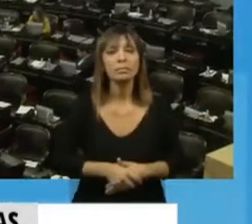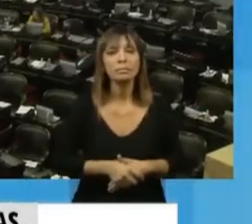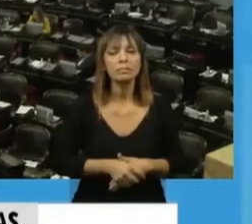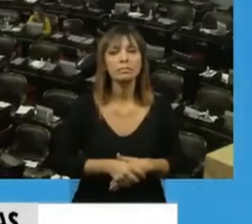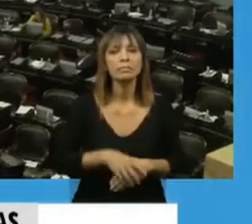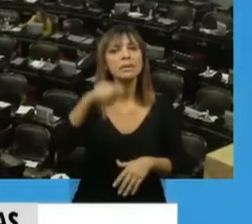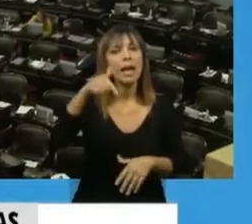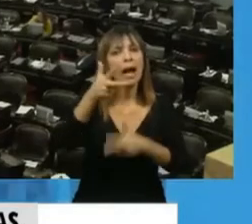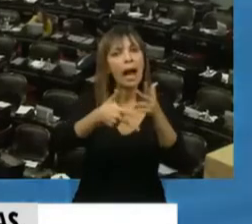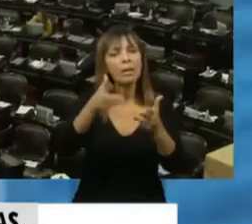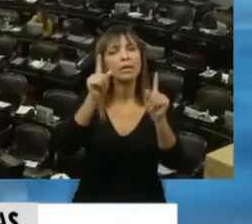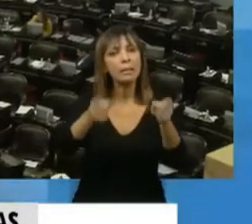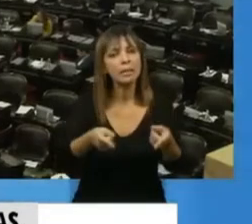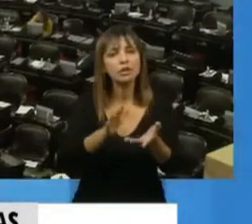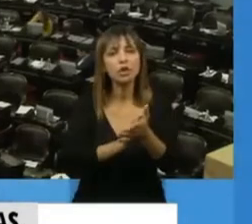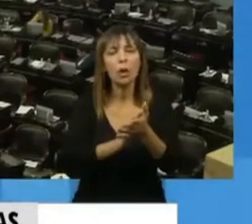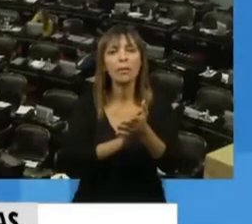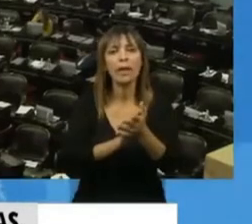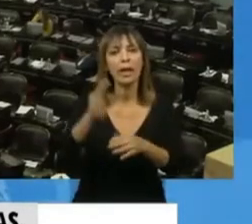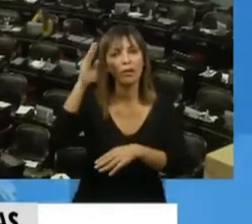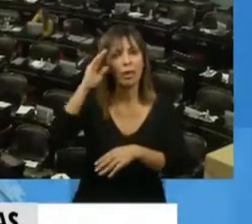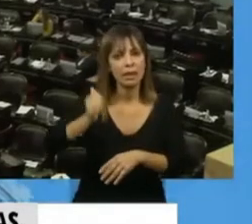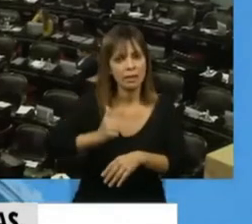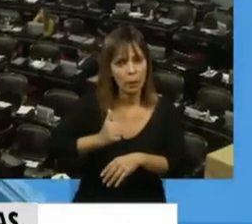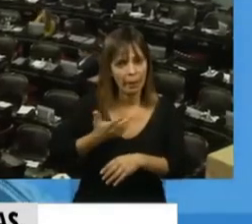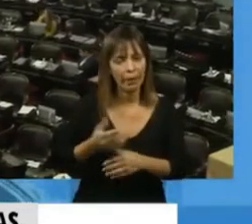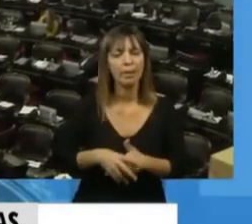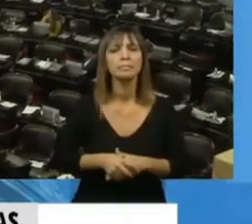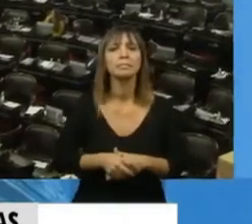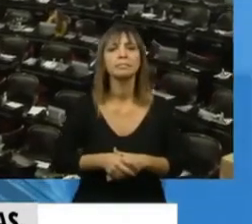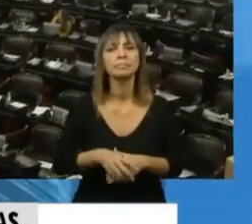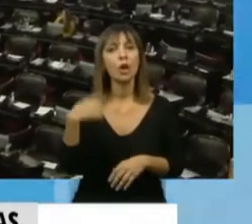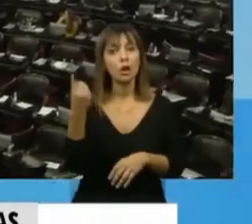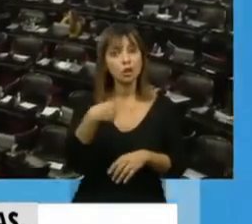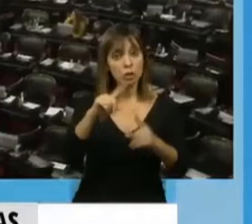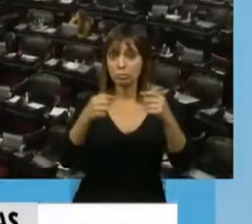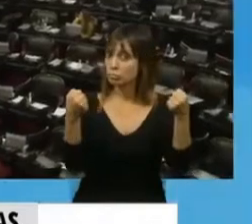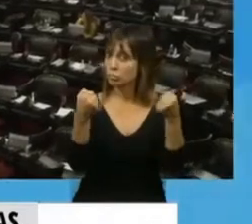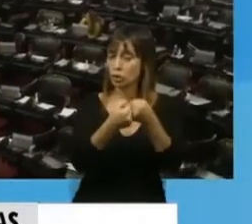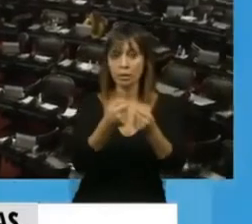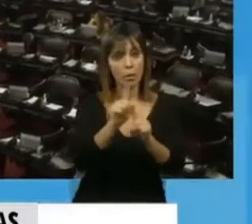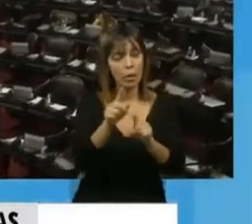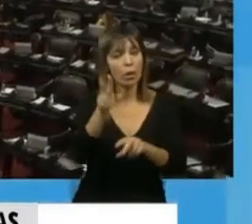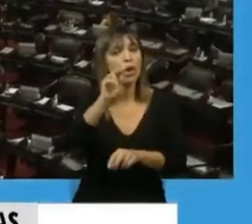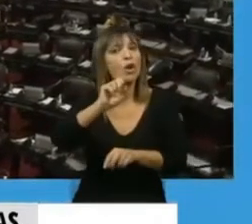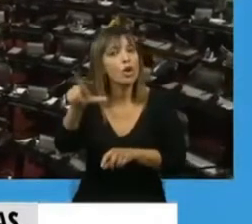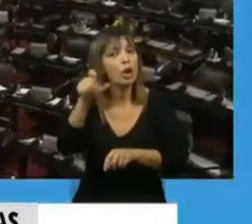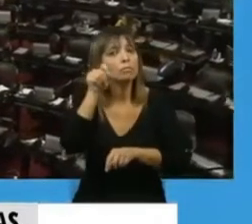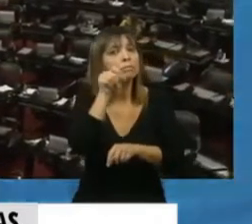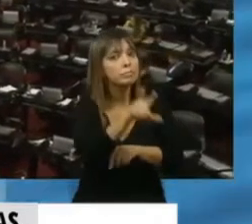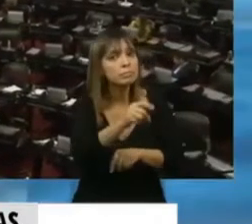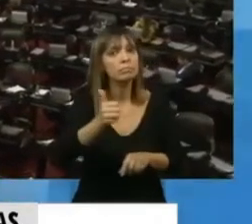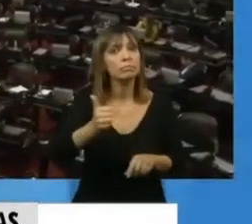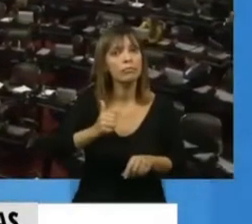Aquí se plantea también el tema de la fuerza de seguridad. Nosotros no compartimos el rol que se le ha dado a las fuerzas de seguridad